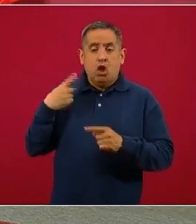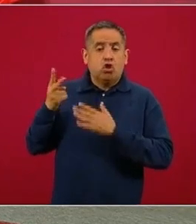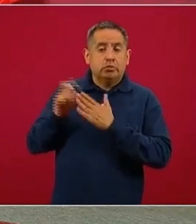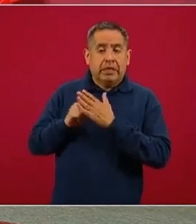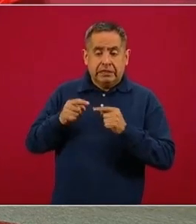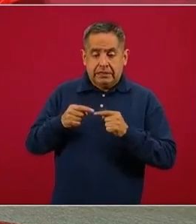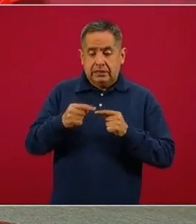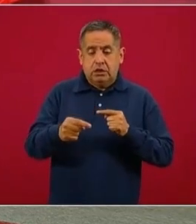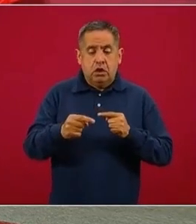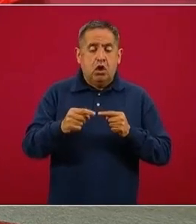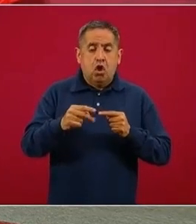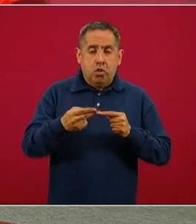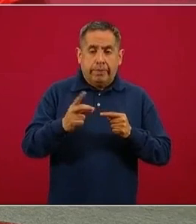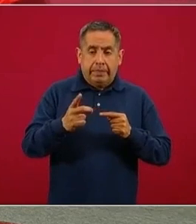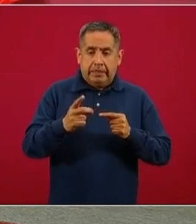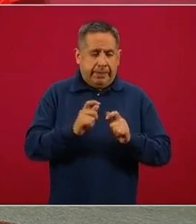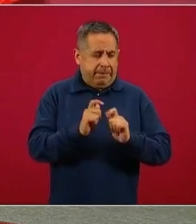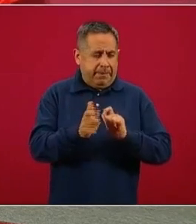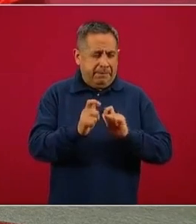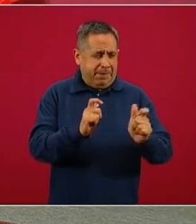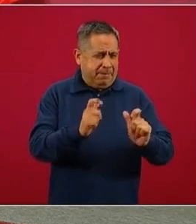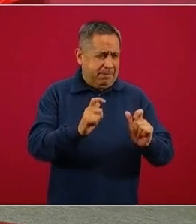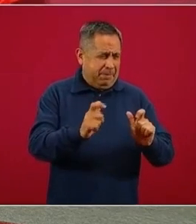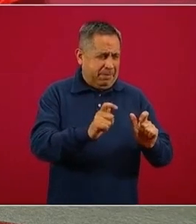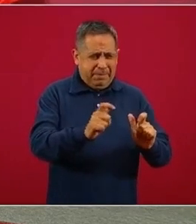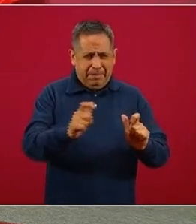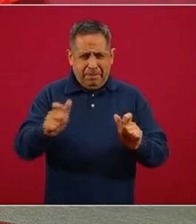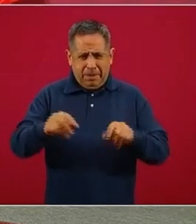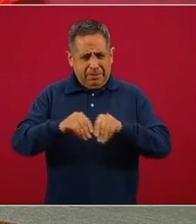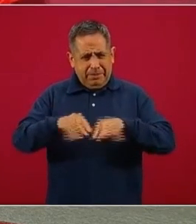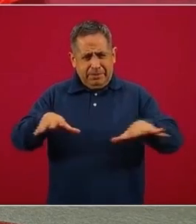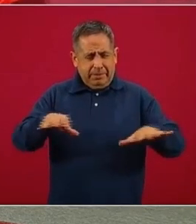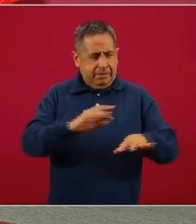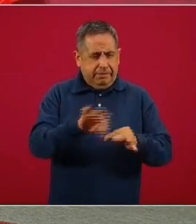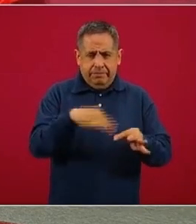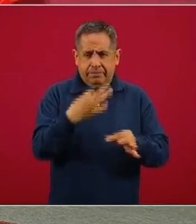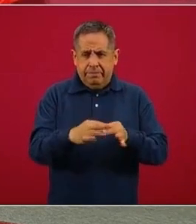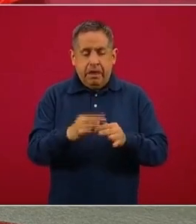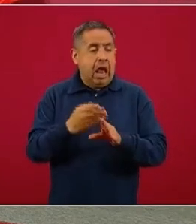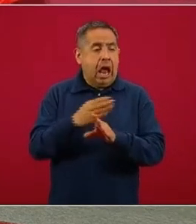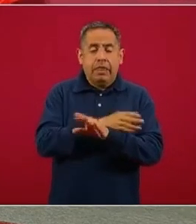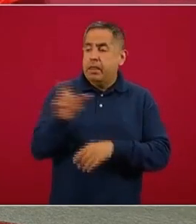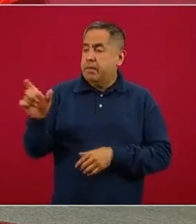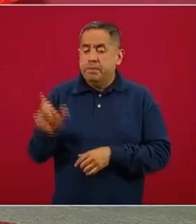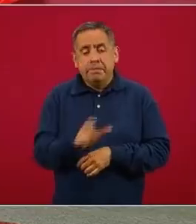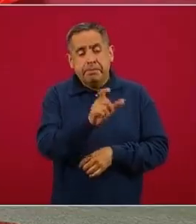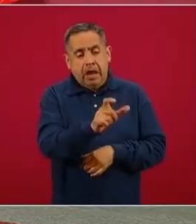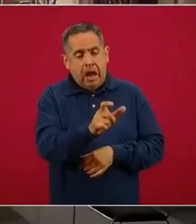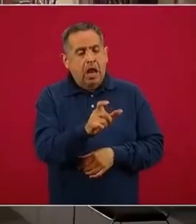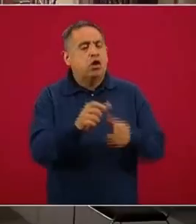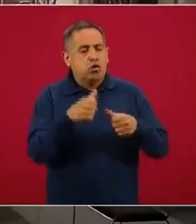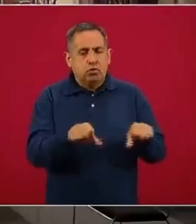vamos a estar acabando de hacer, efectuar la dispersión de aquellas tarjetas que fueron ya entregadas